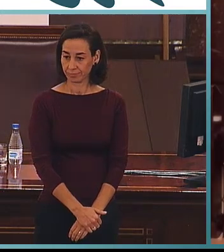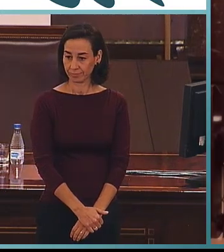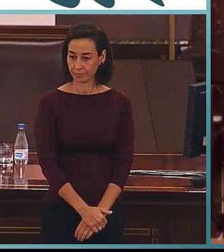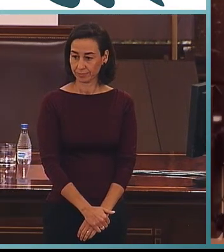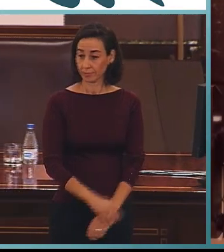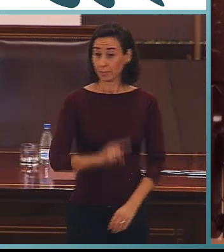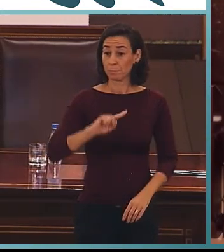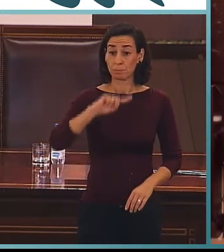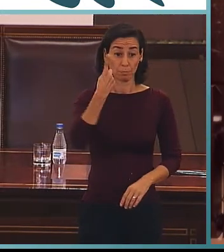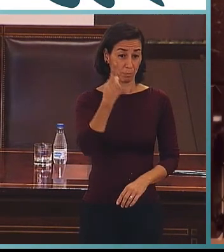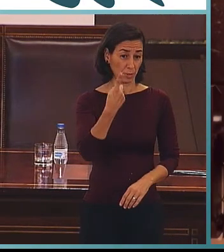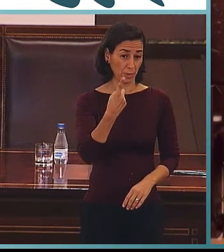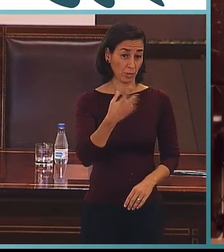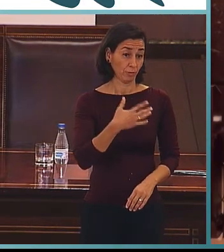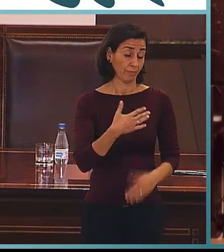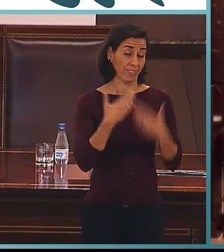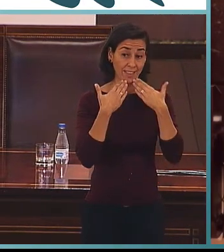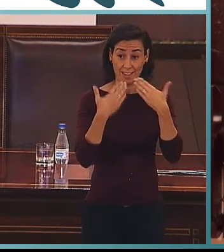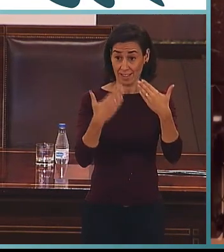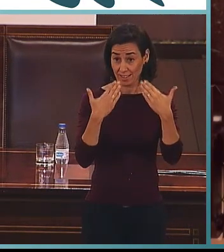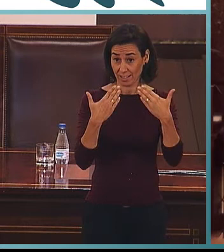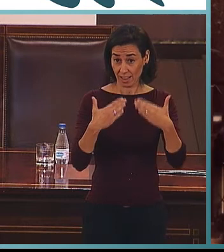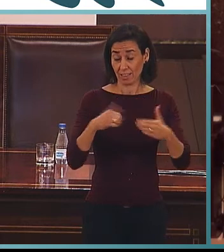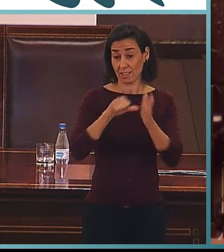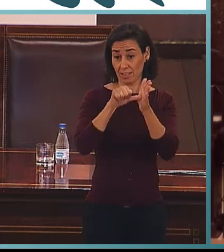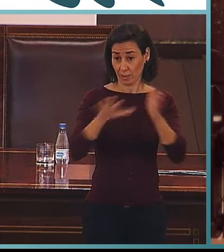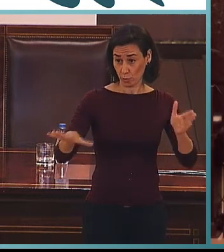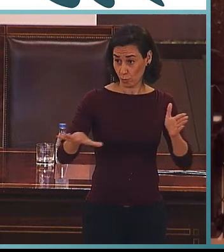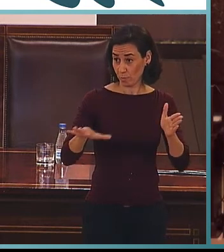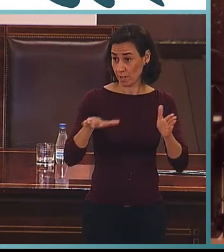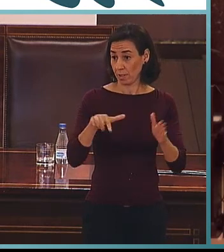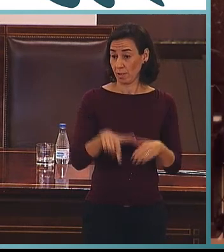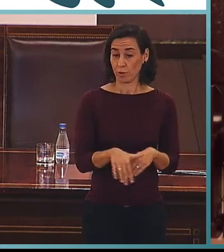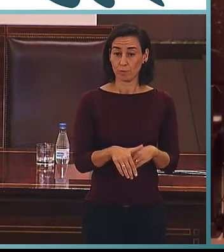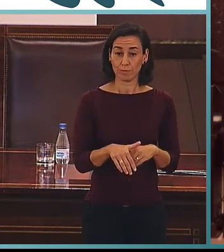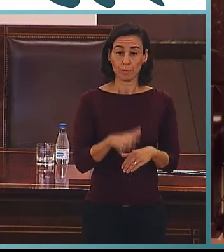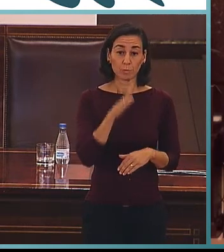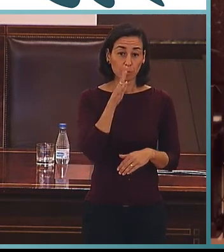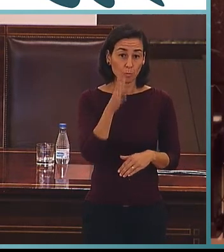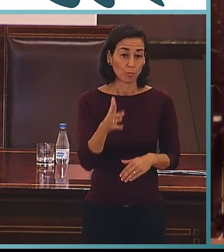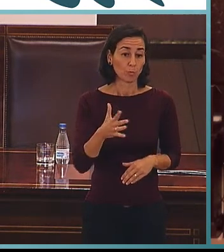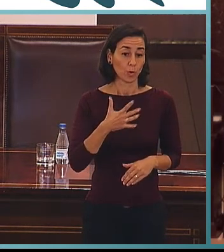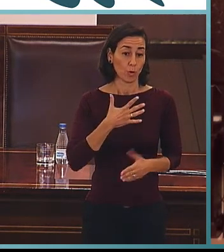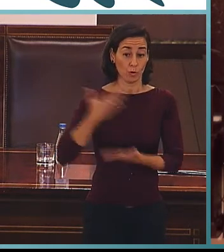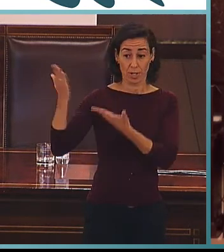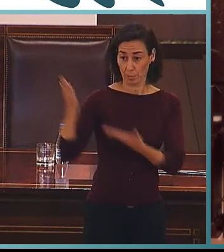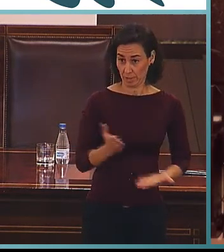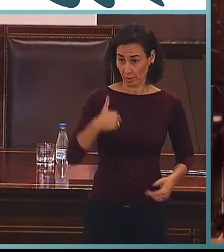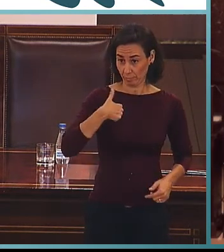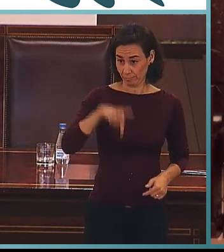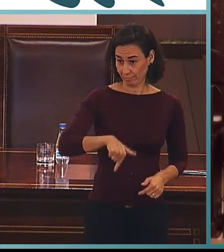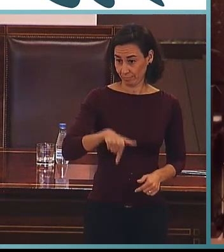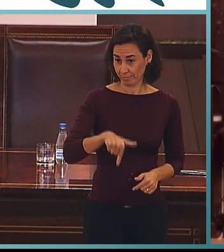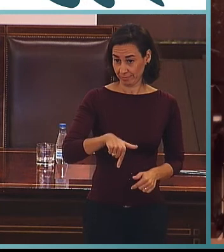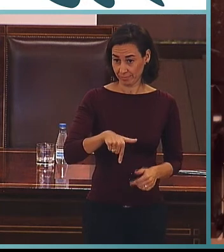Primero de todo, quiero dar las gracias al Centro de Normalización por la amable invitación que me han hecho